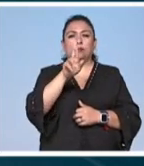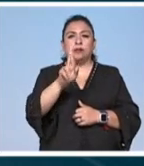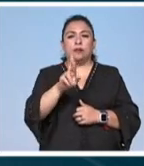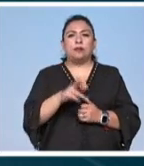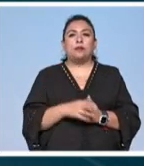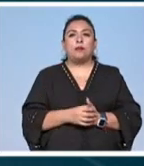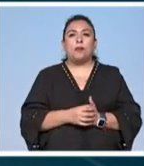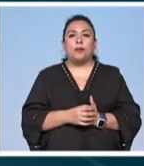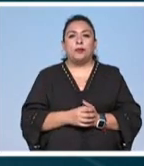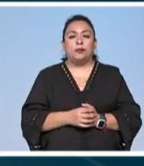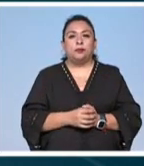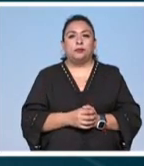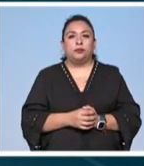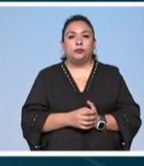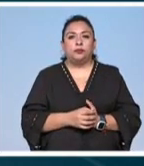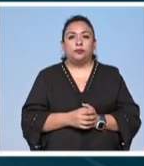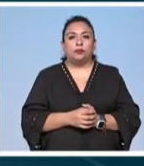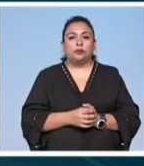ribera